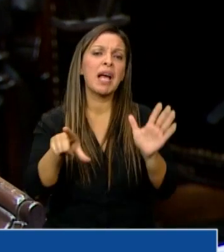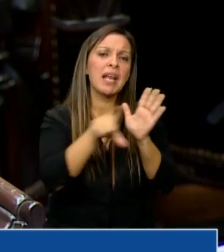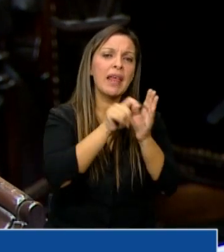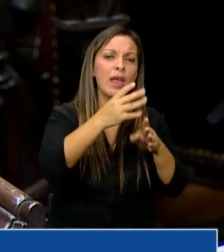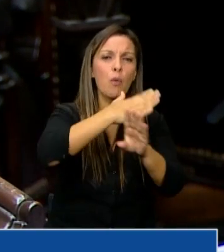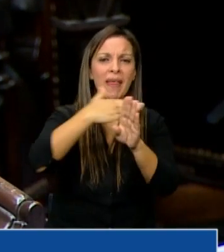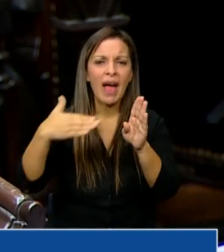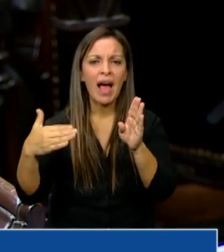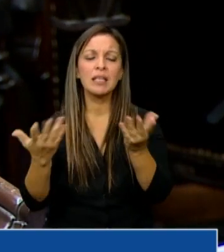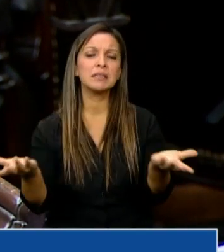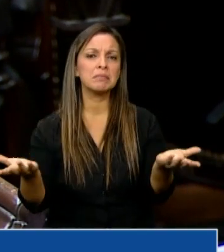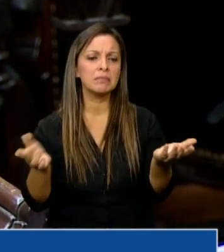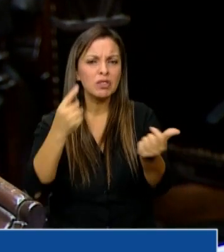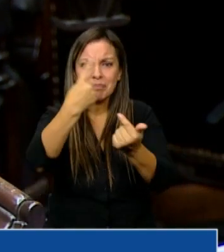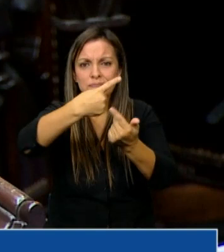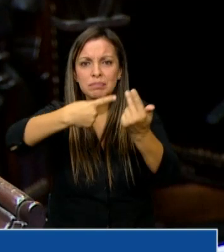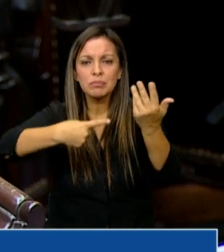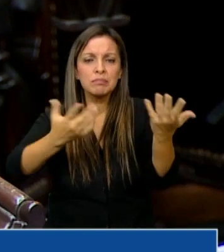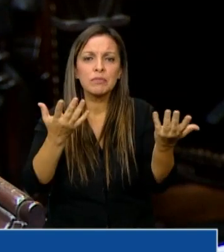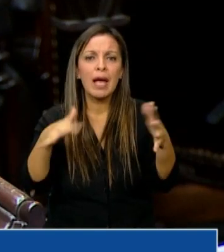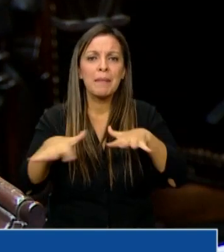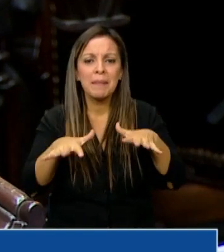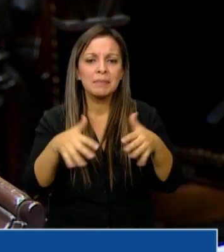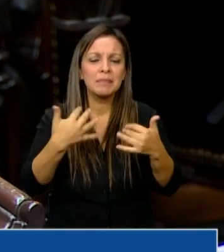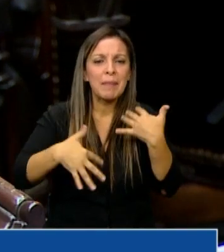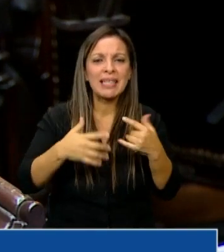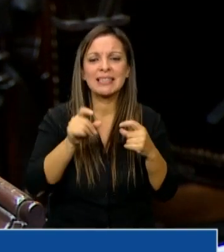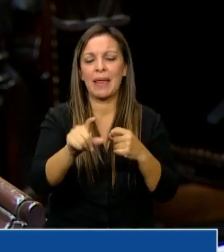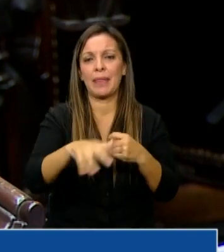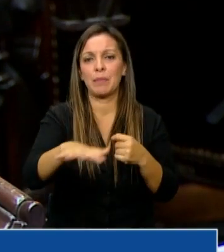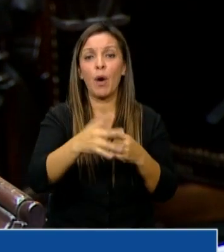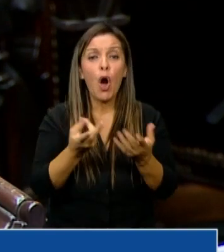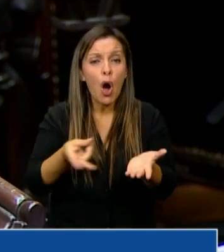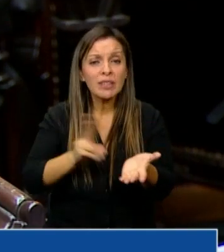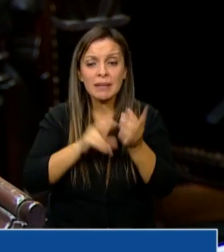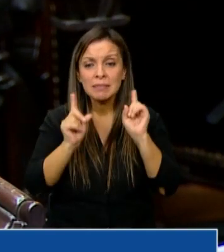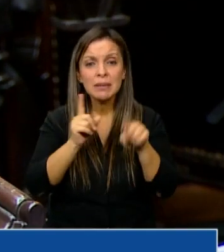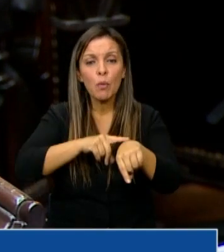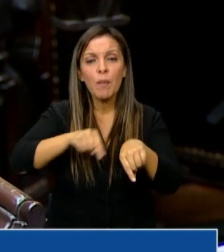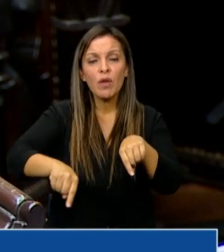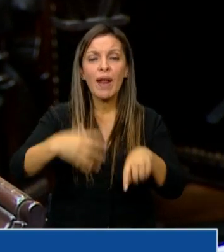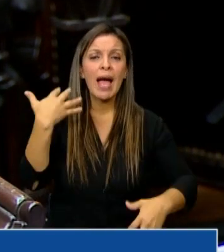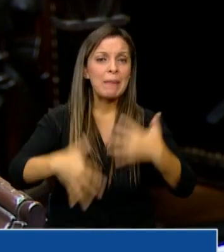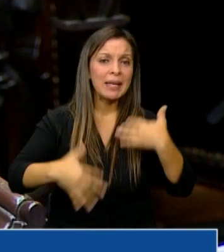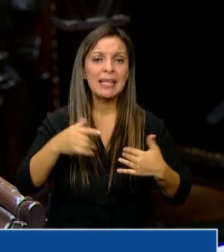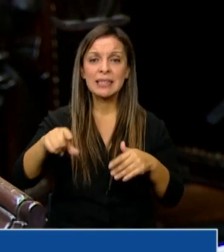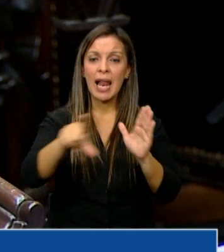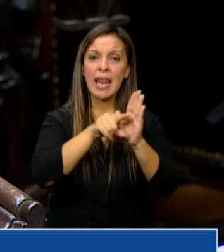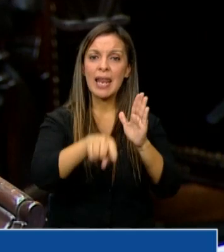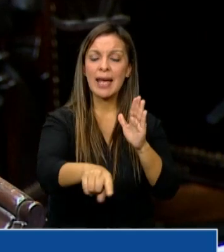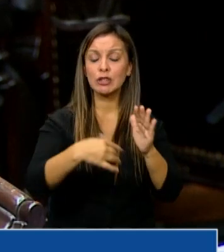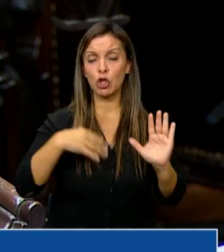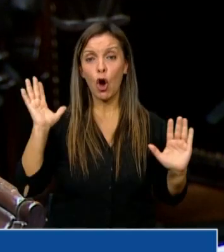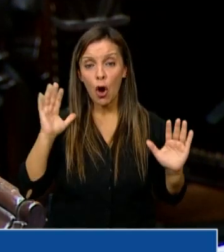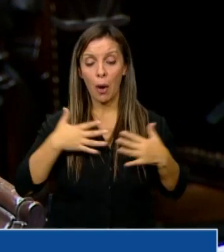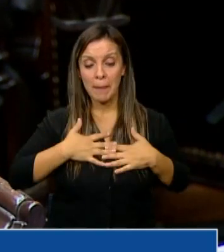con la urgencia y demanda de nuestro pueblo. Y la verdad que otra vez a las urgencias estamos discutiendo una ley que por lo menos